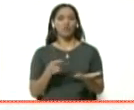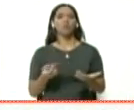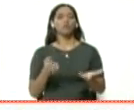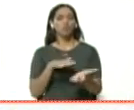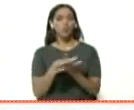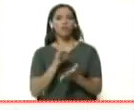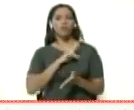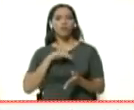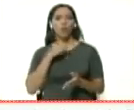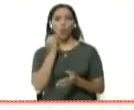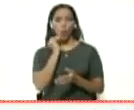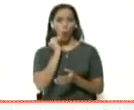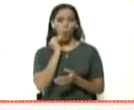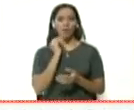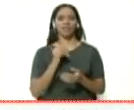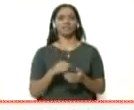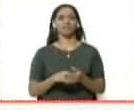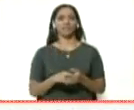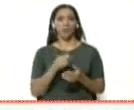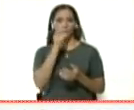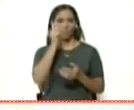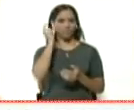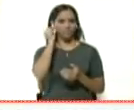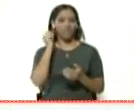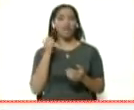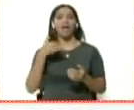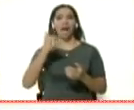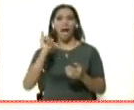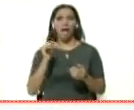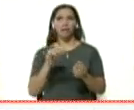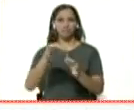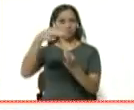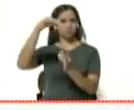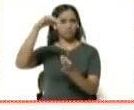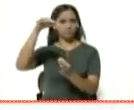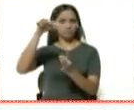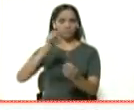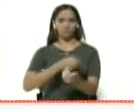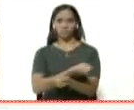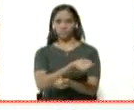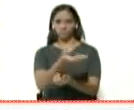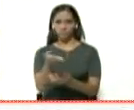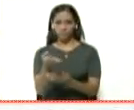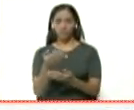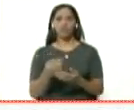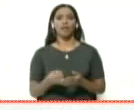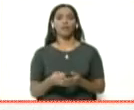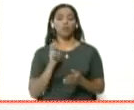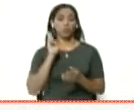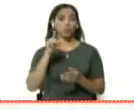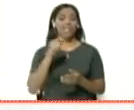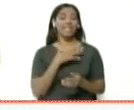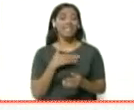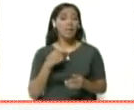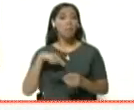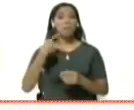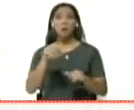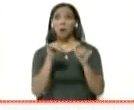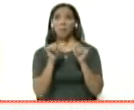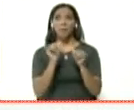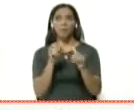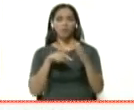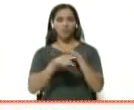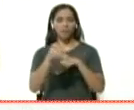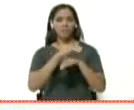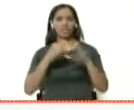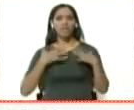sobre todo de nuestras jóvenes y nuestros jóvenes. Hay folletos como este que estamos distribuyendo, que, bueno, si usted quiere, mañana mismo usted se va al